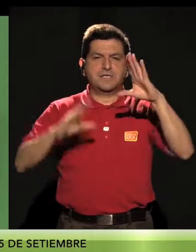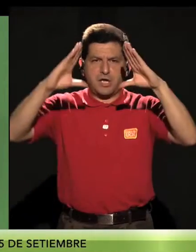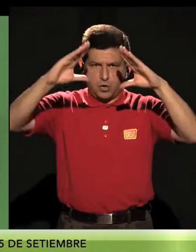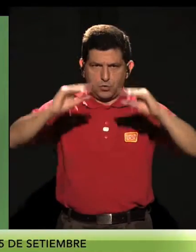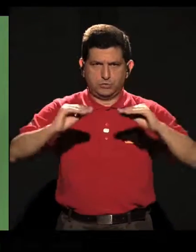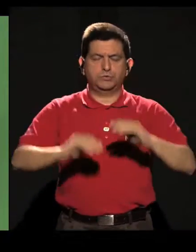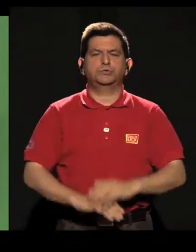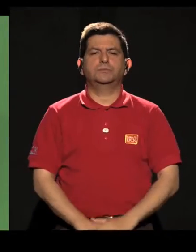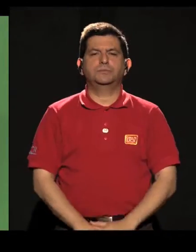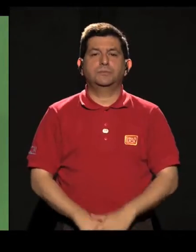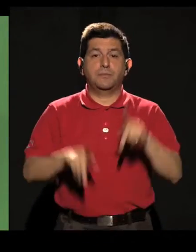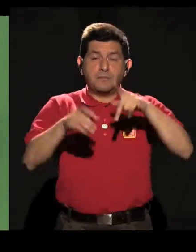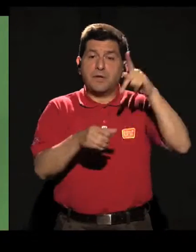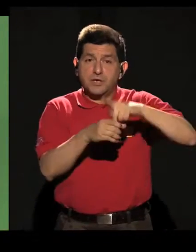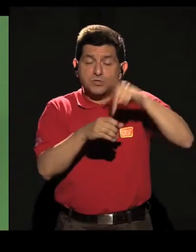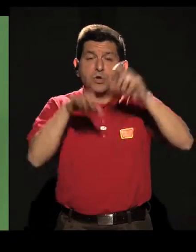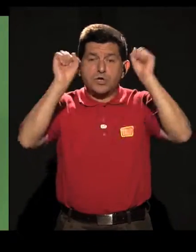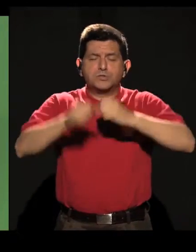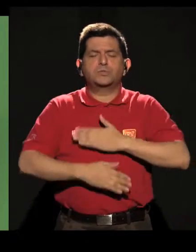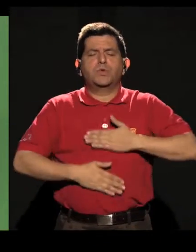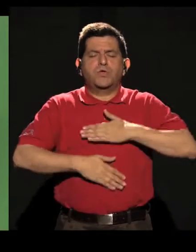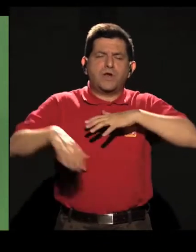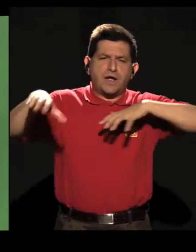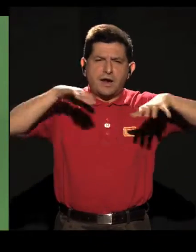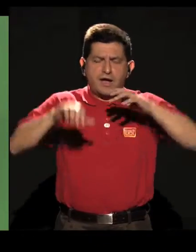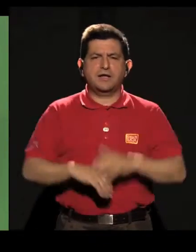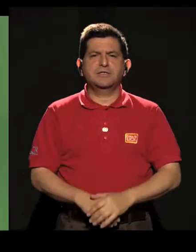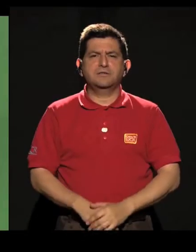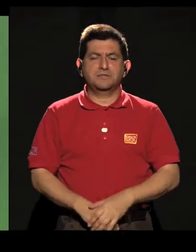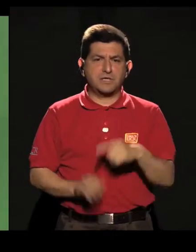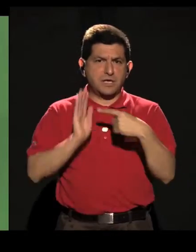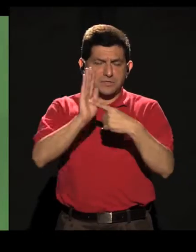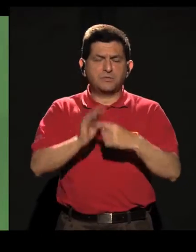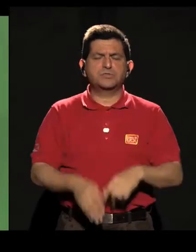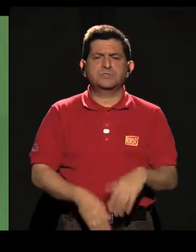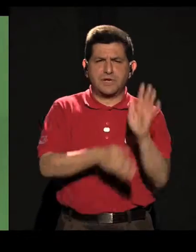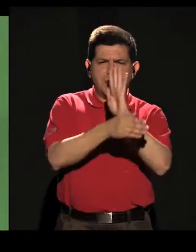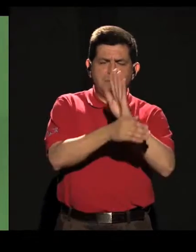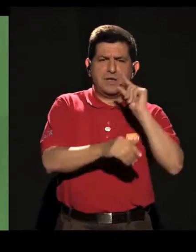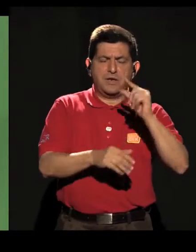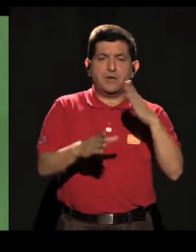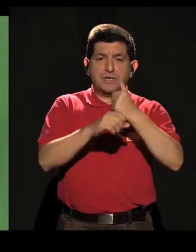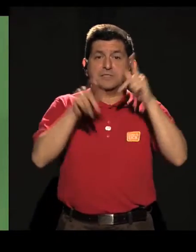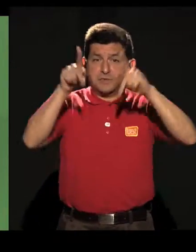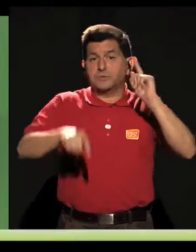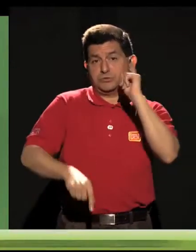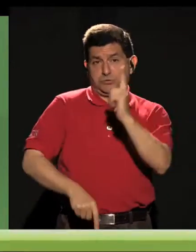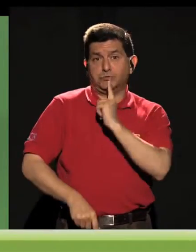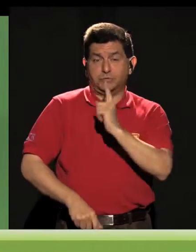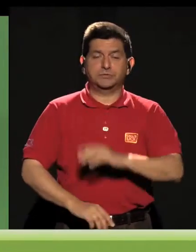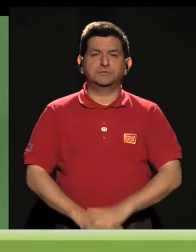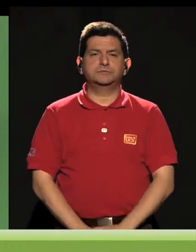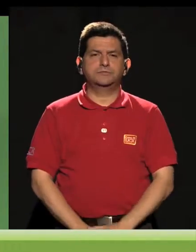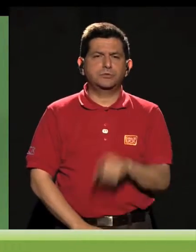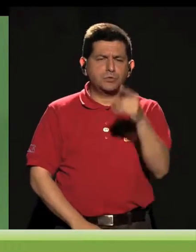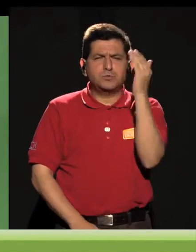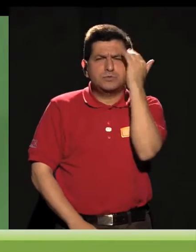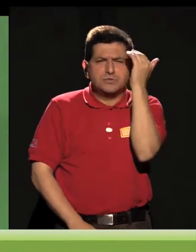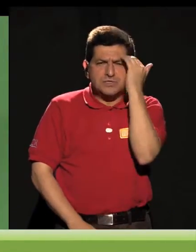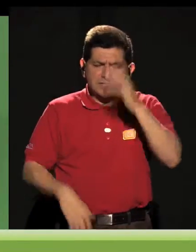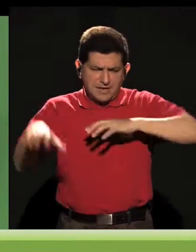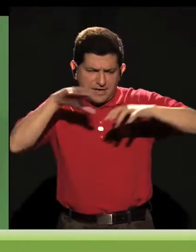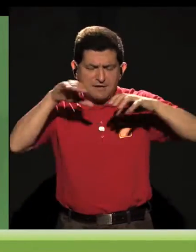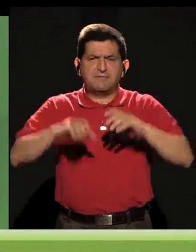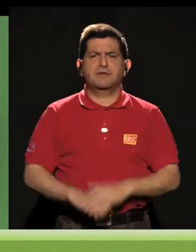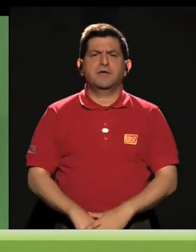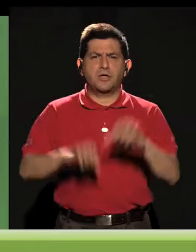mañana hasta las 8 de la noche y quienes participen podrán disfrutar de actividades como la transmisión de cortometrajes realizados por personas sordas. Si quiere